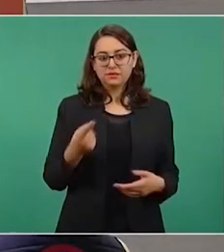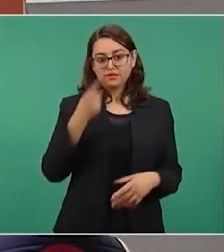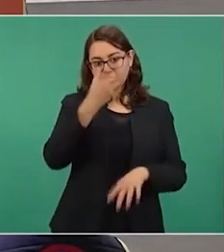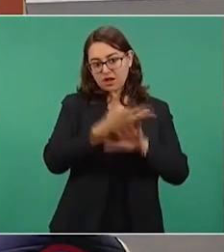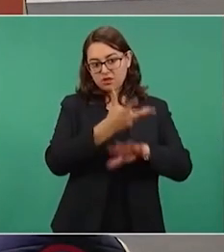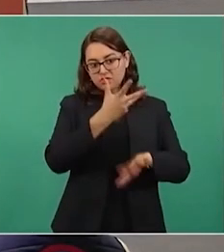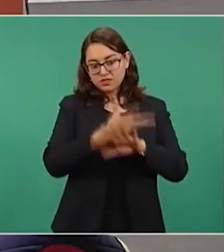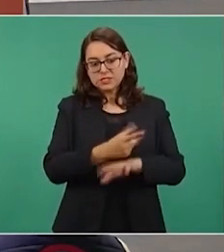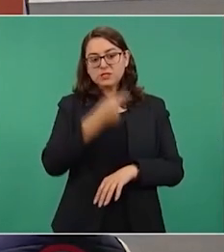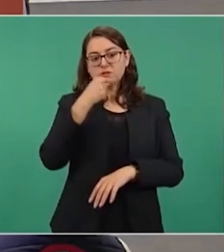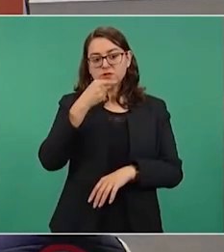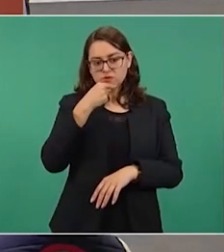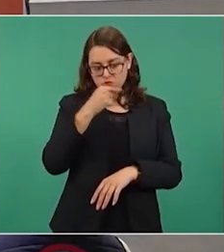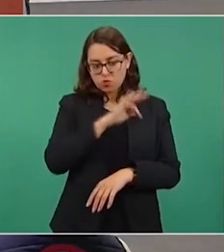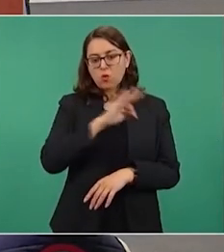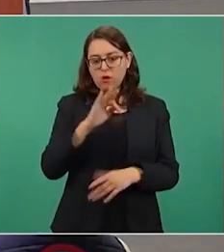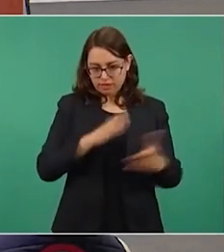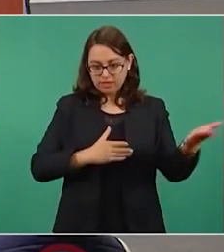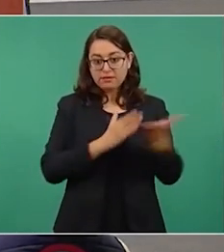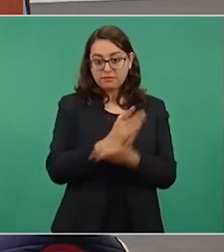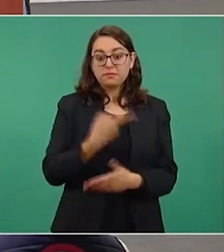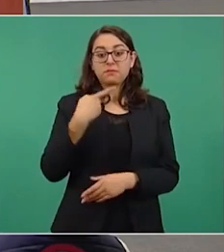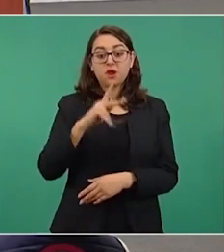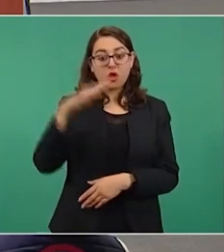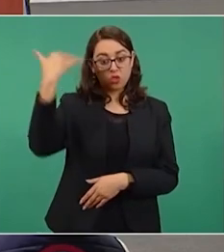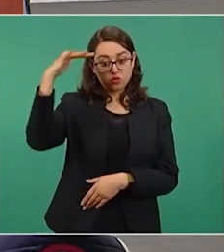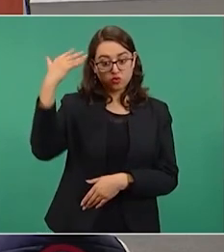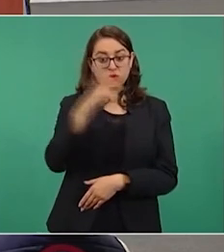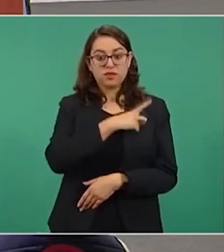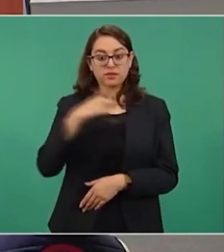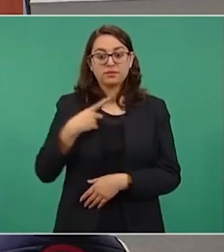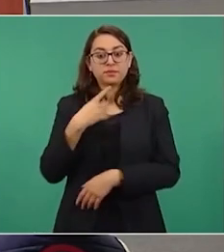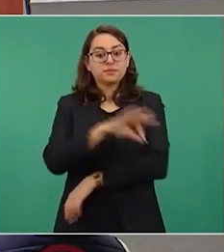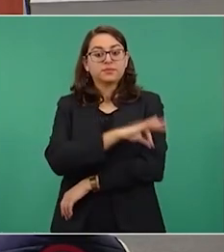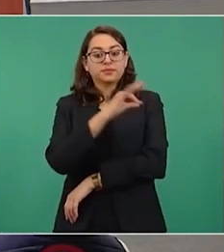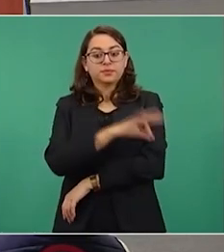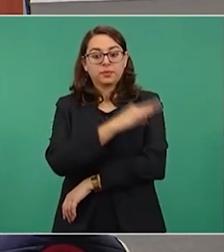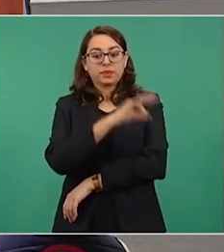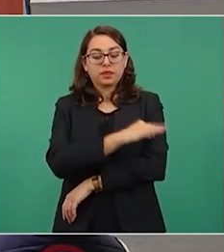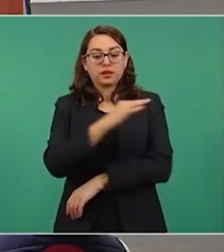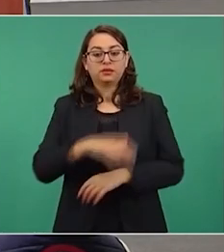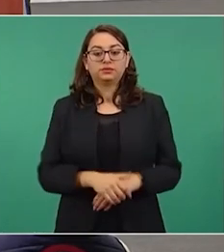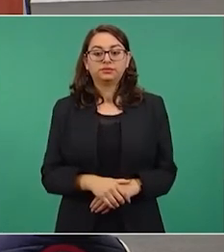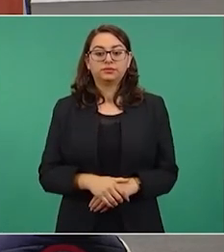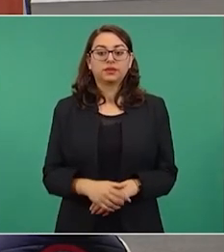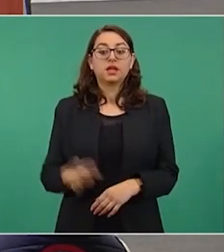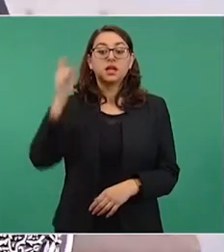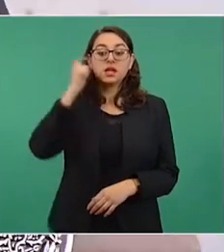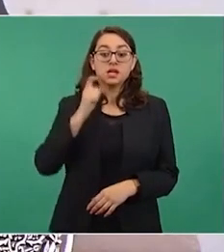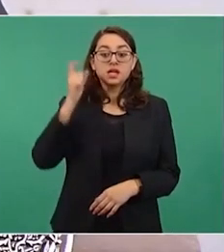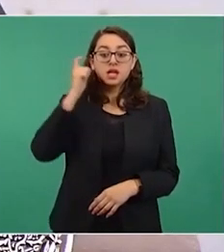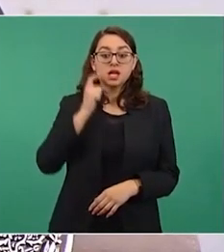Abajo, ¿qué es? Toma control en Guerrero papá Félix.